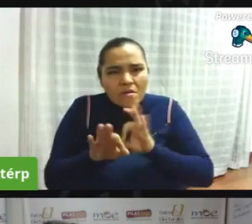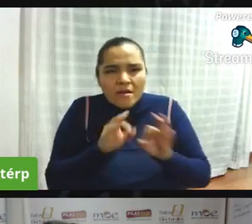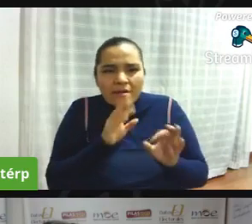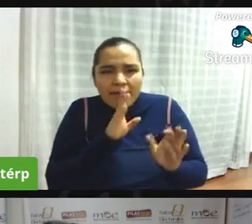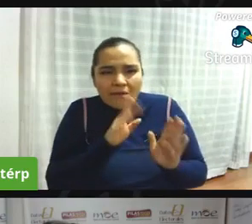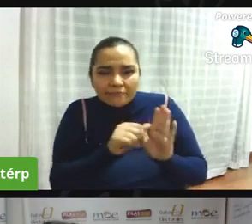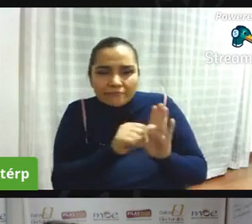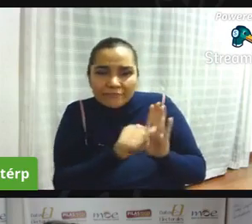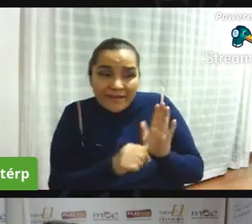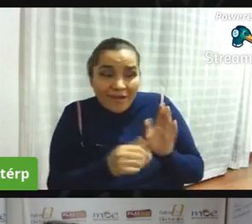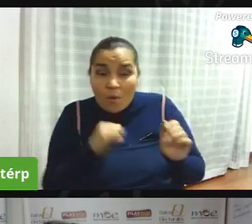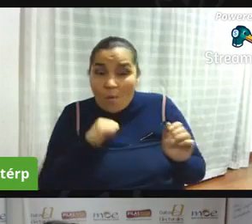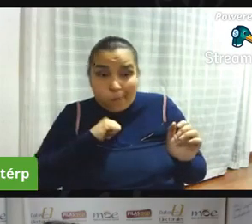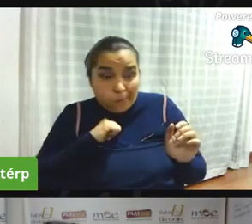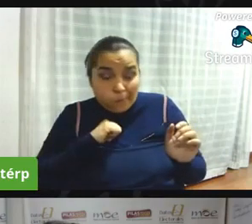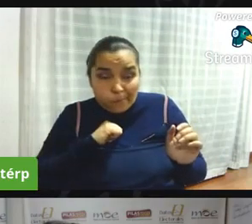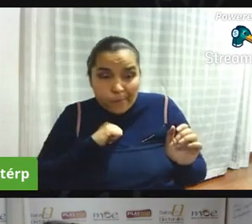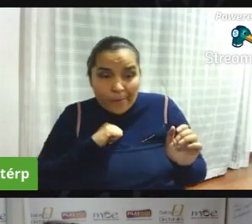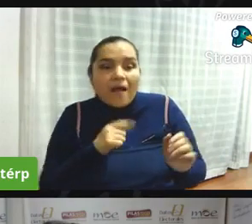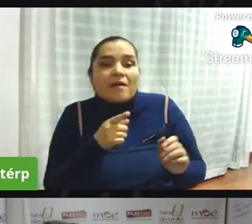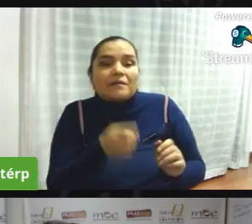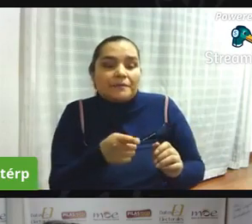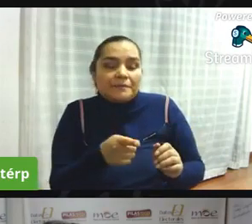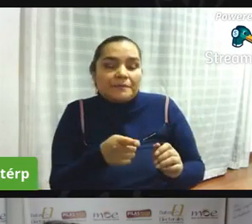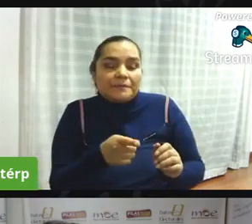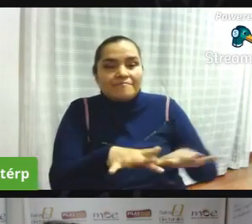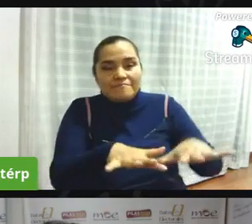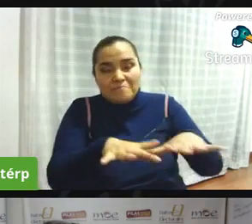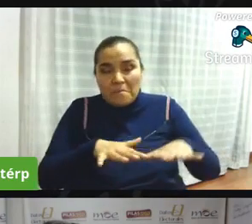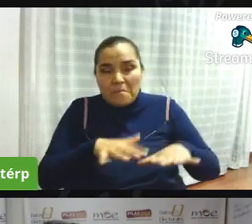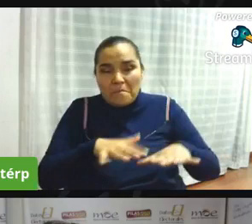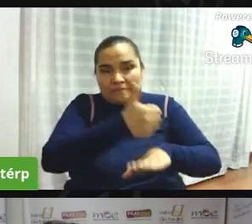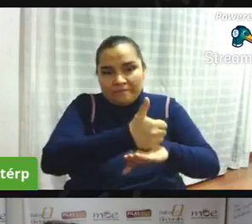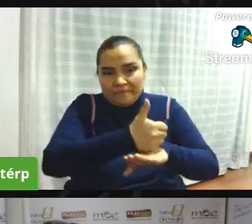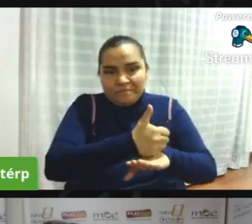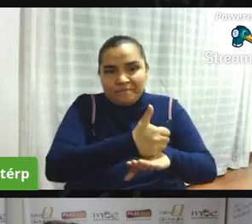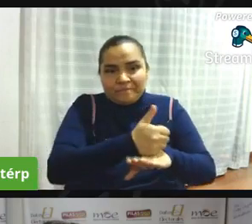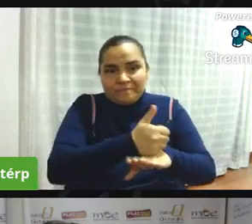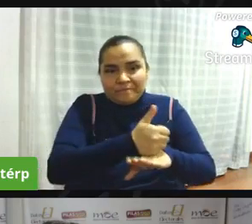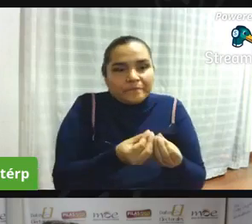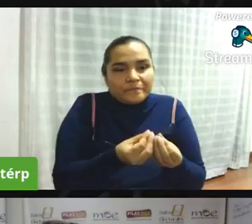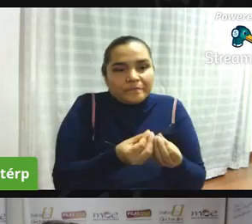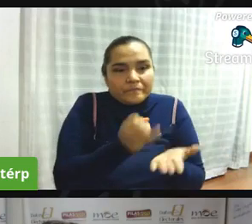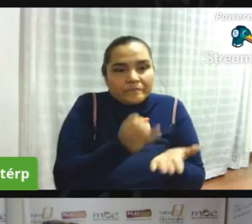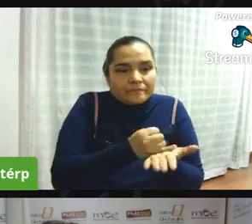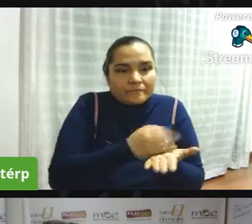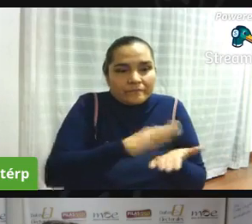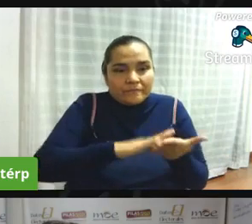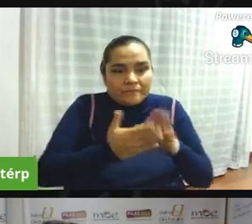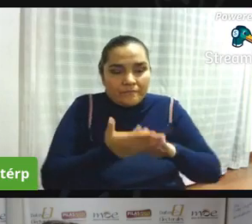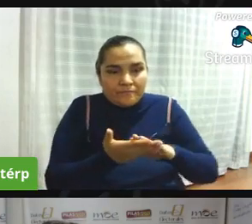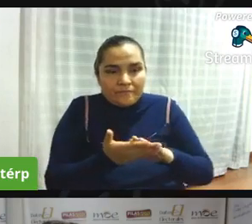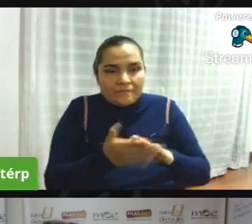estatutos le corresponde corresponde resolverse este asunto en la asamblea